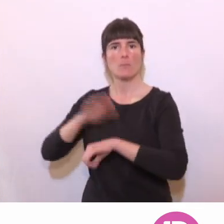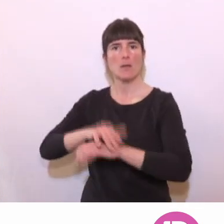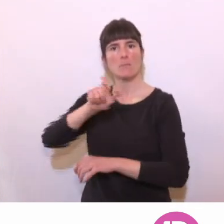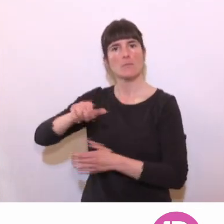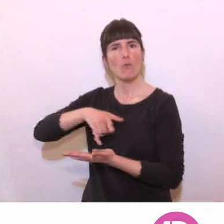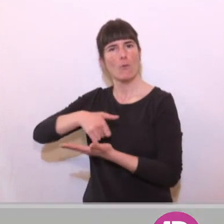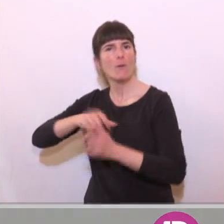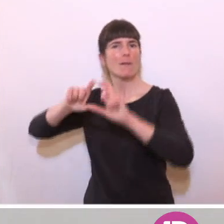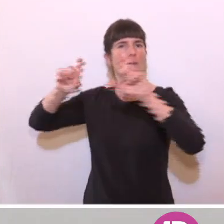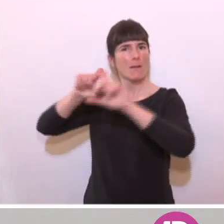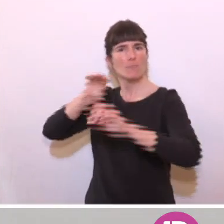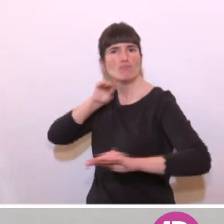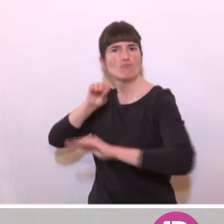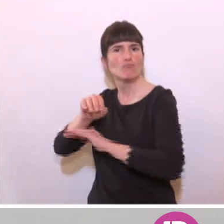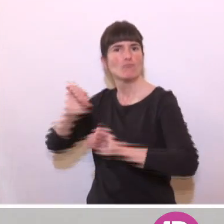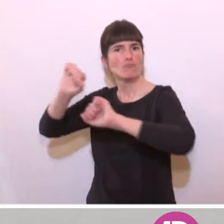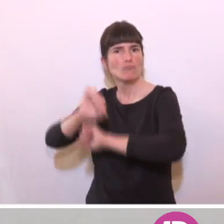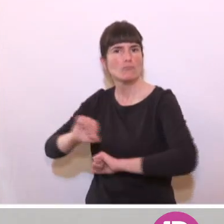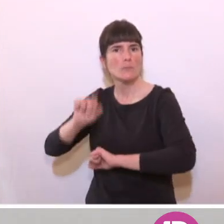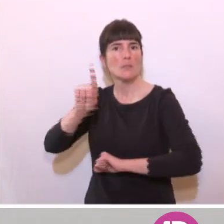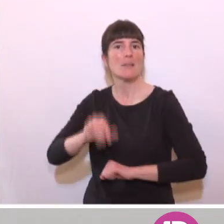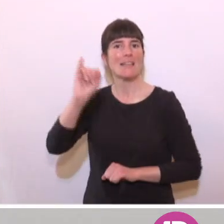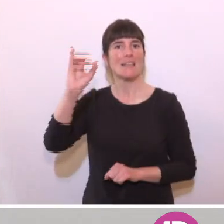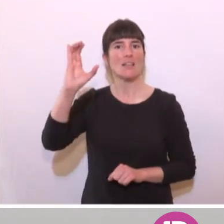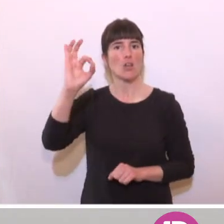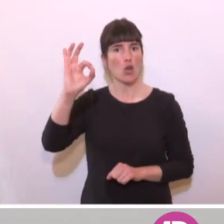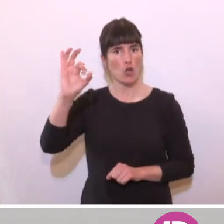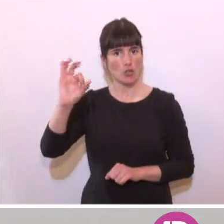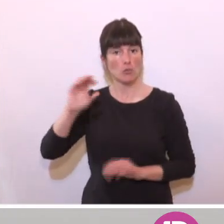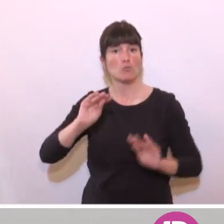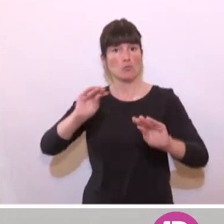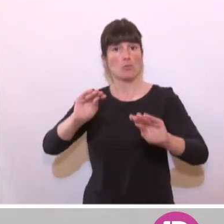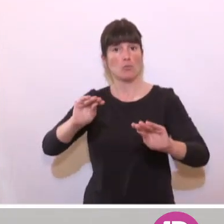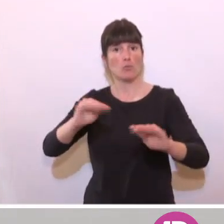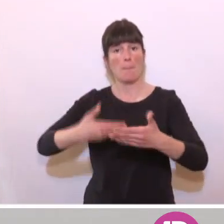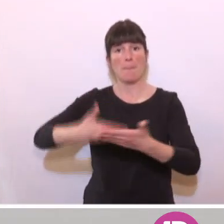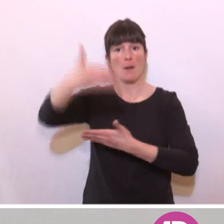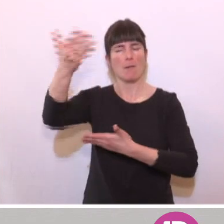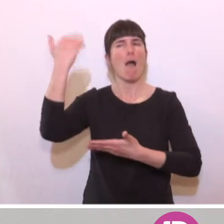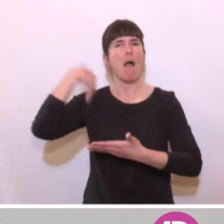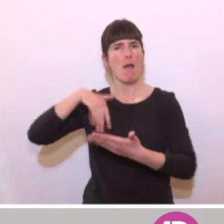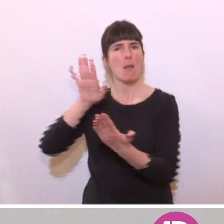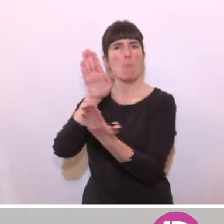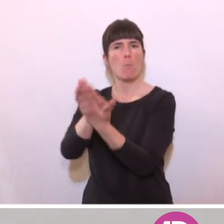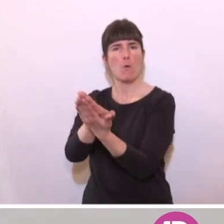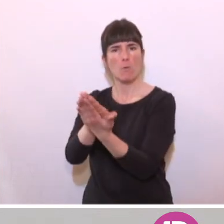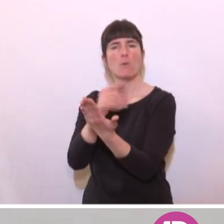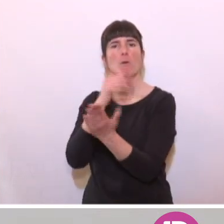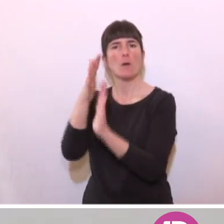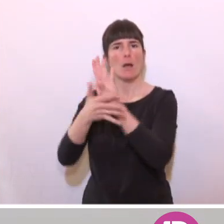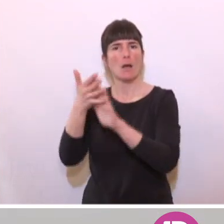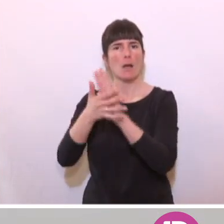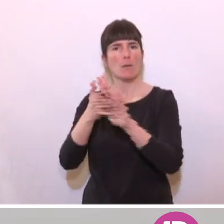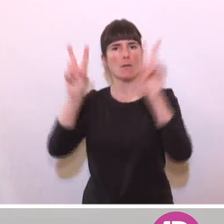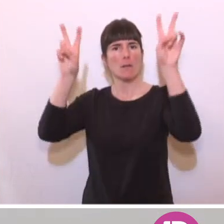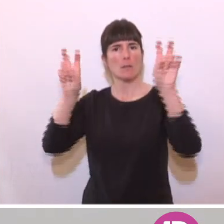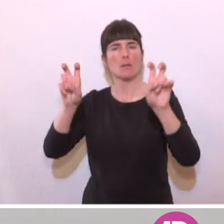se vuelve a poner en marcha el sistema de ICOs, creo que precisamente su periódico ayer en portada reflejaba esta reclamación en materia de ICOs como una de las medidas